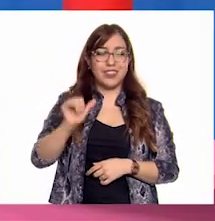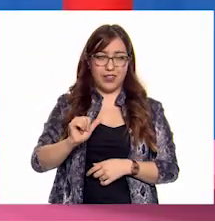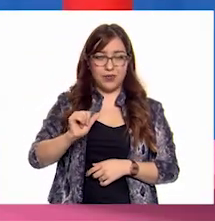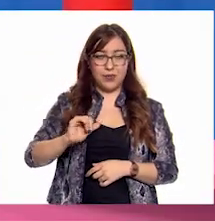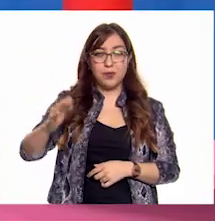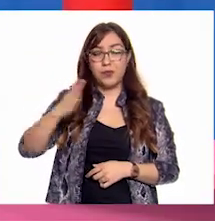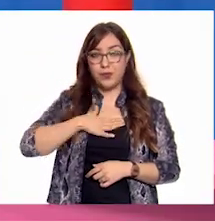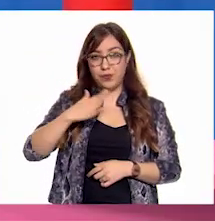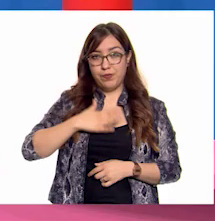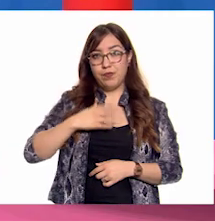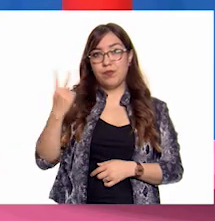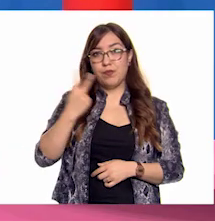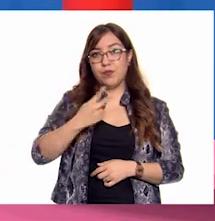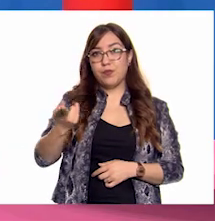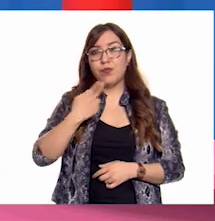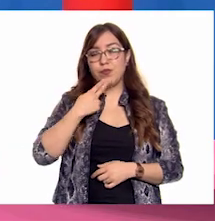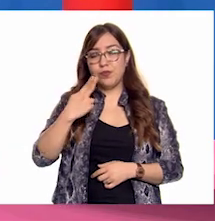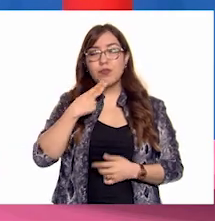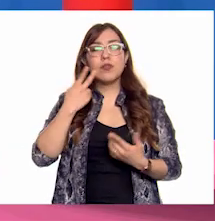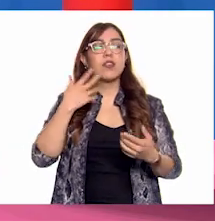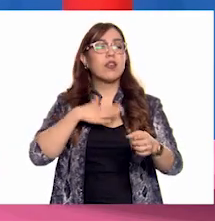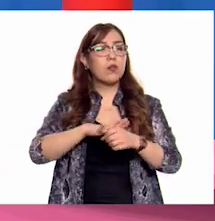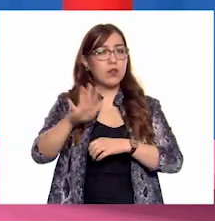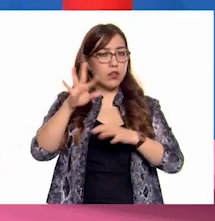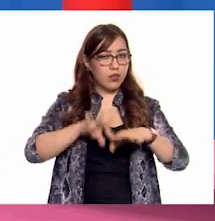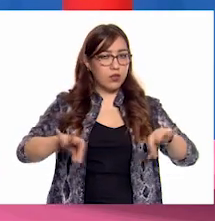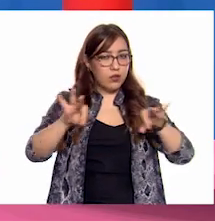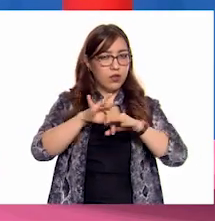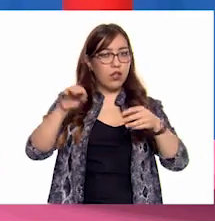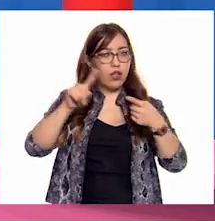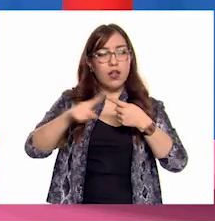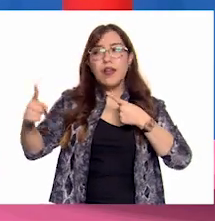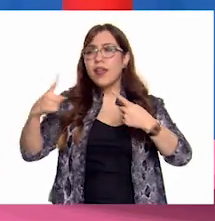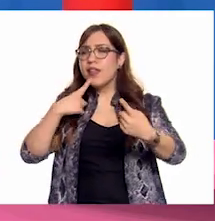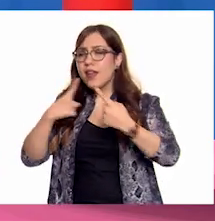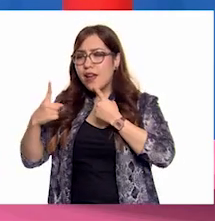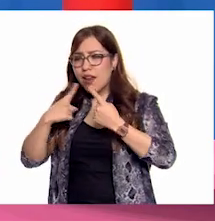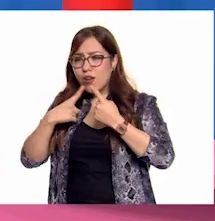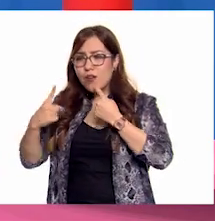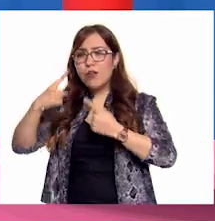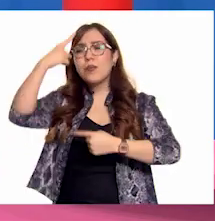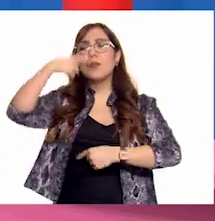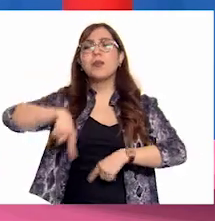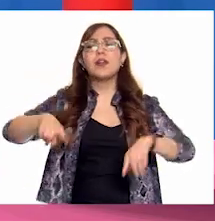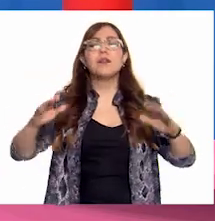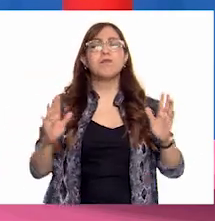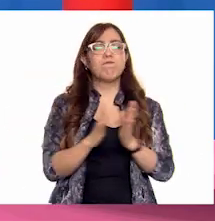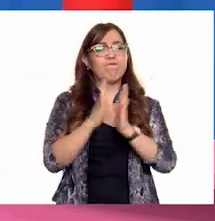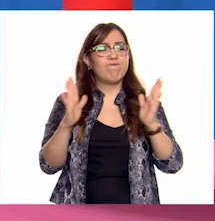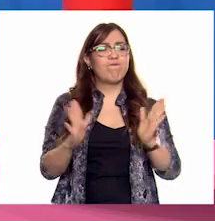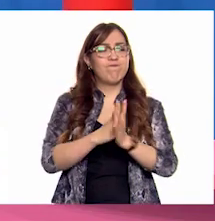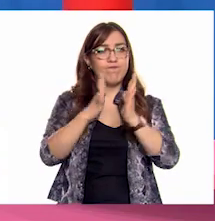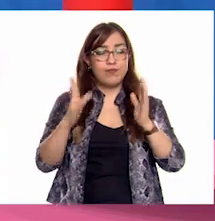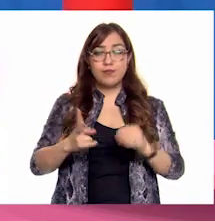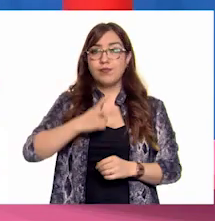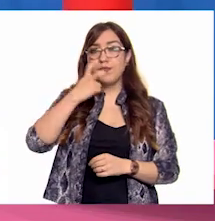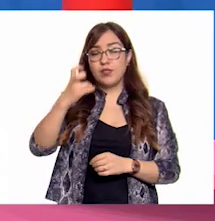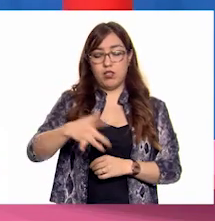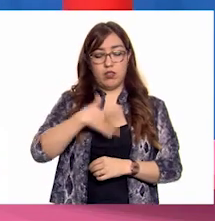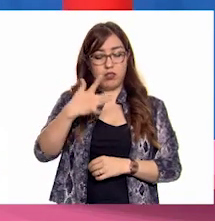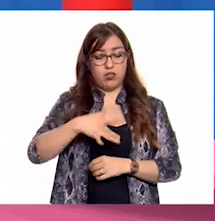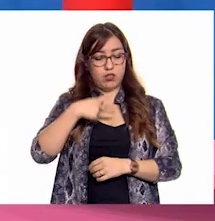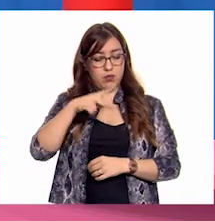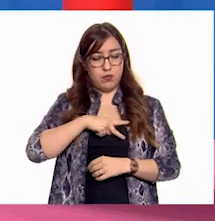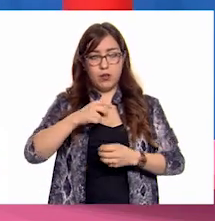la democracia En especial Del diálogo Entendido como Una forma De participación ciudadana Que nos permite Expresar Nuestras